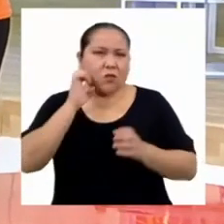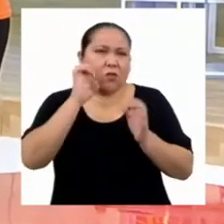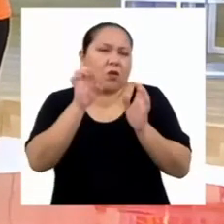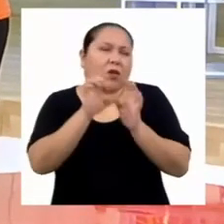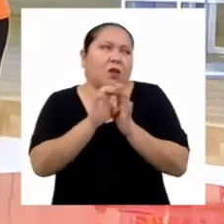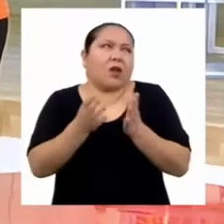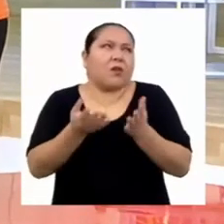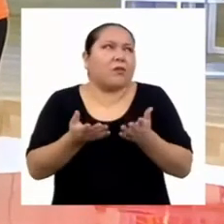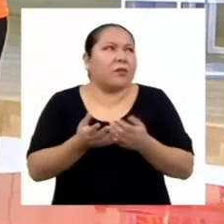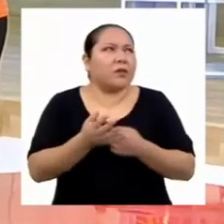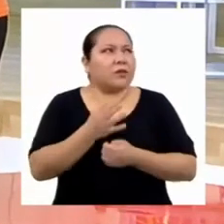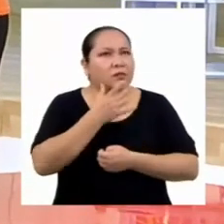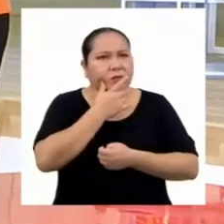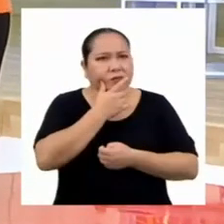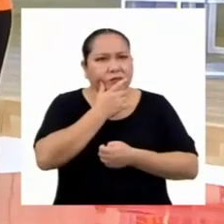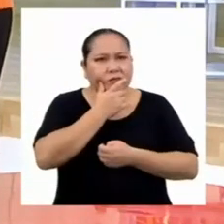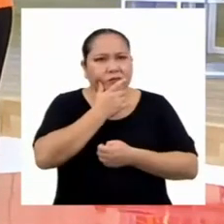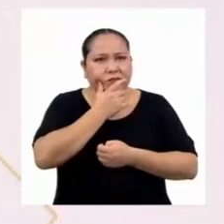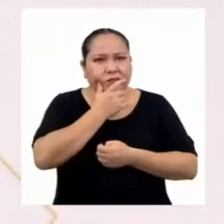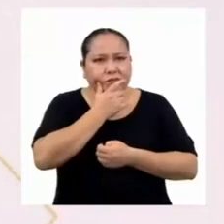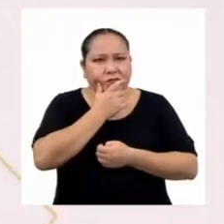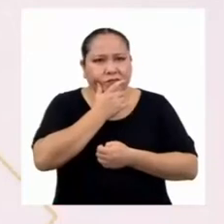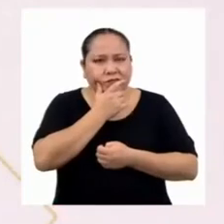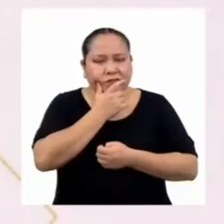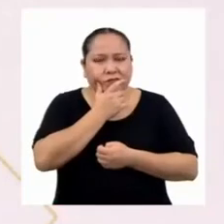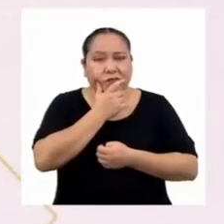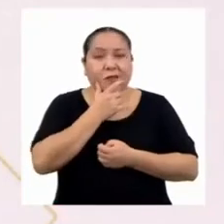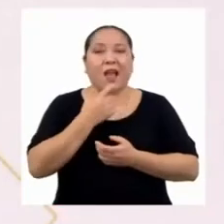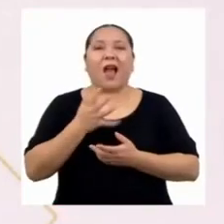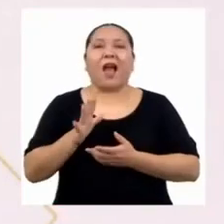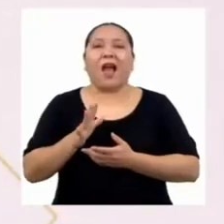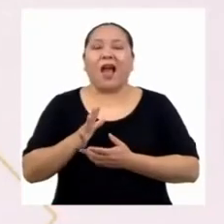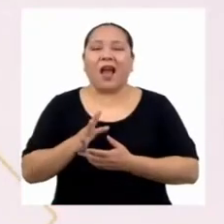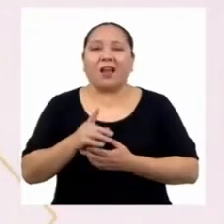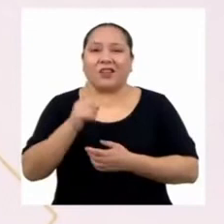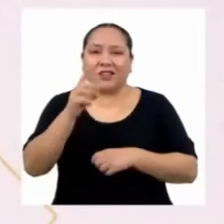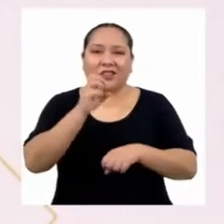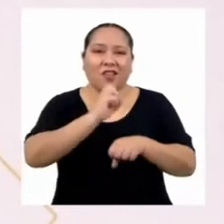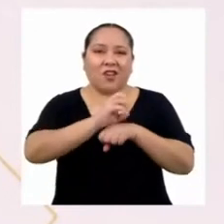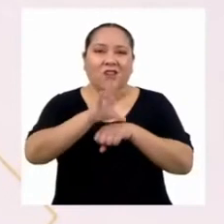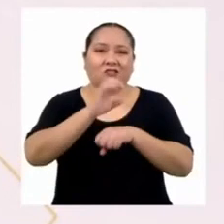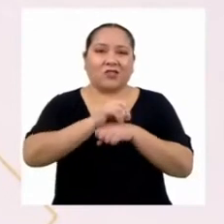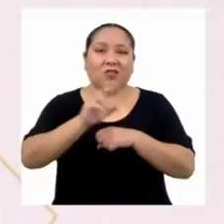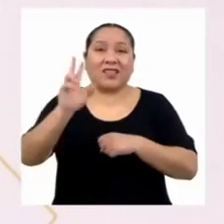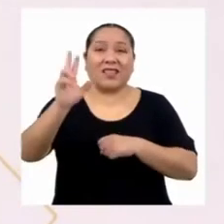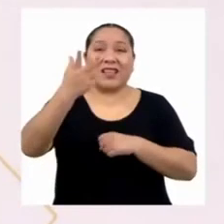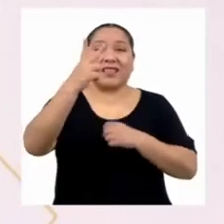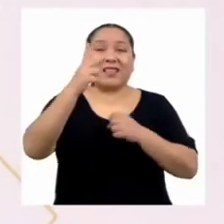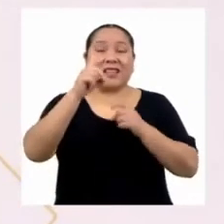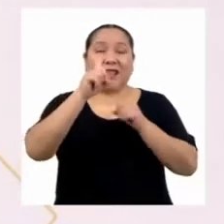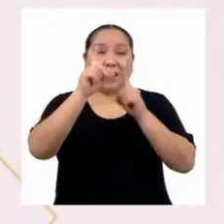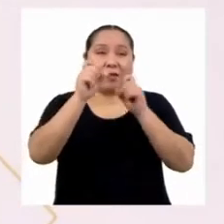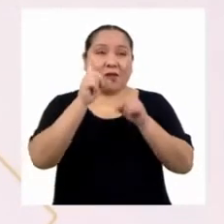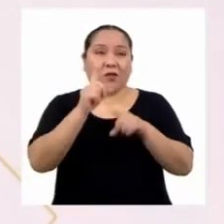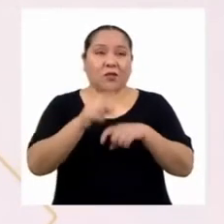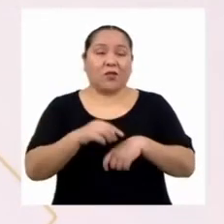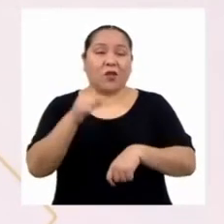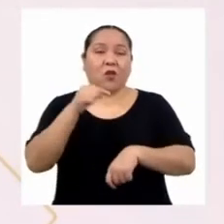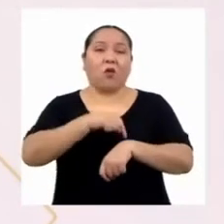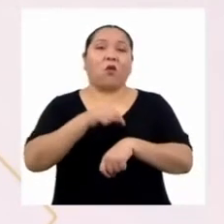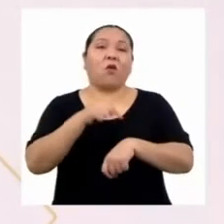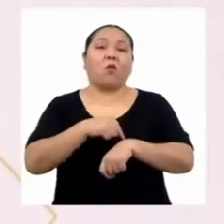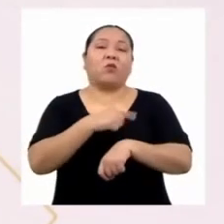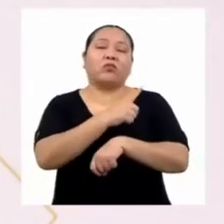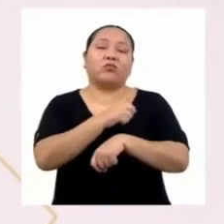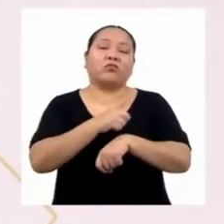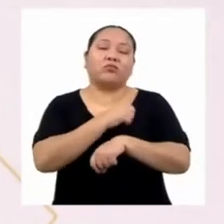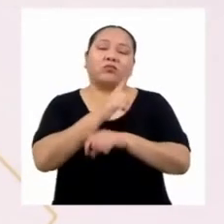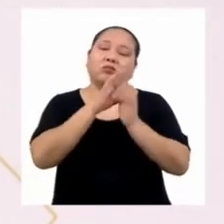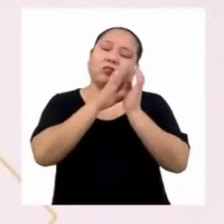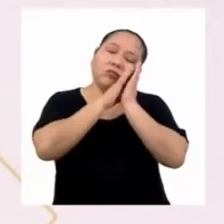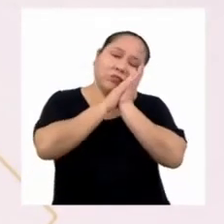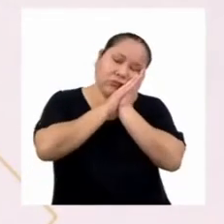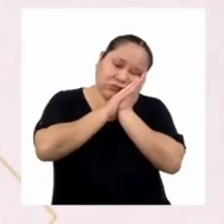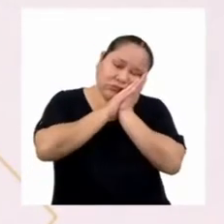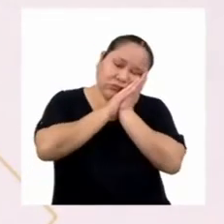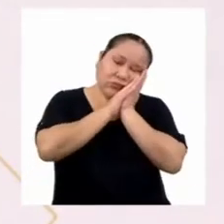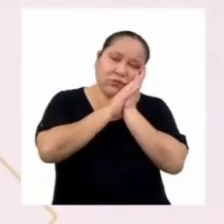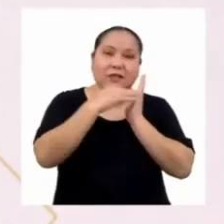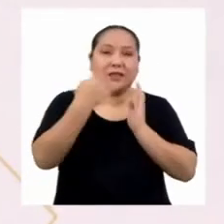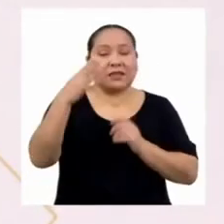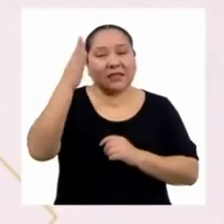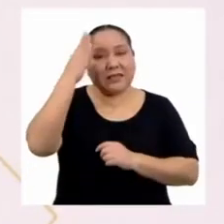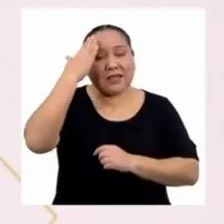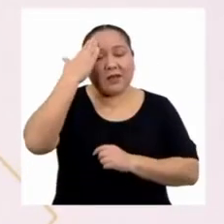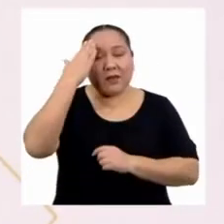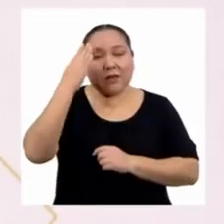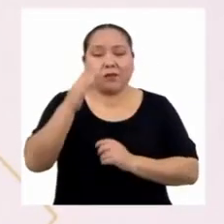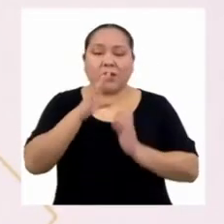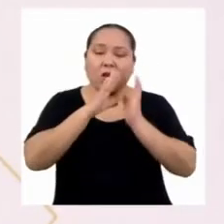ejemplo, te sugiero una tercera pregunta sobre las horas de sueño. Sabemos que dormir